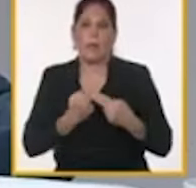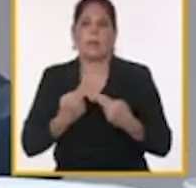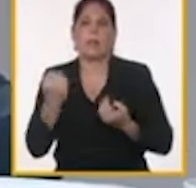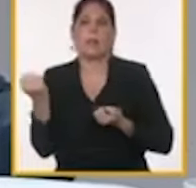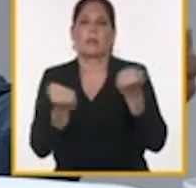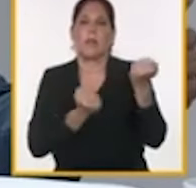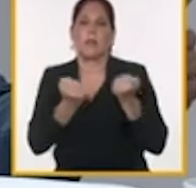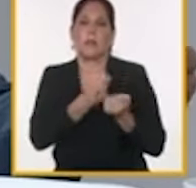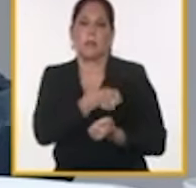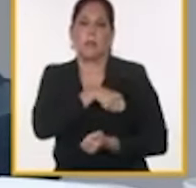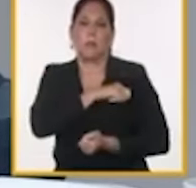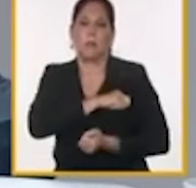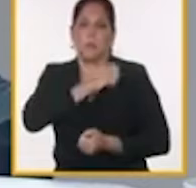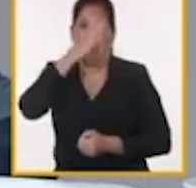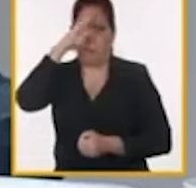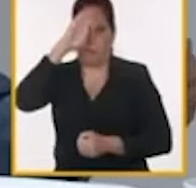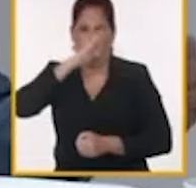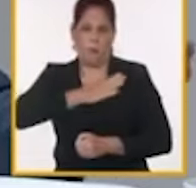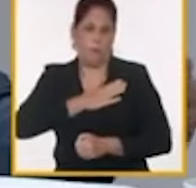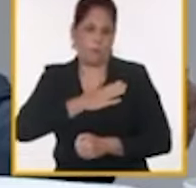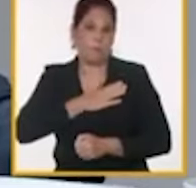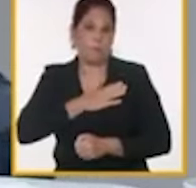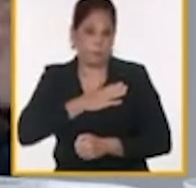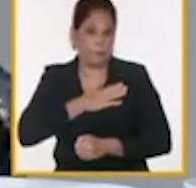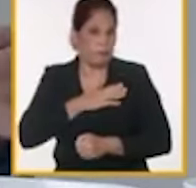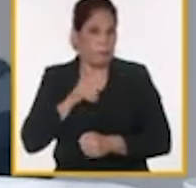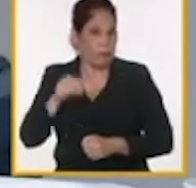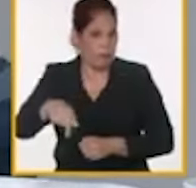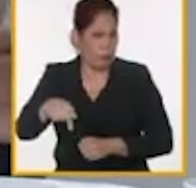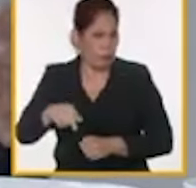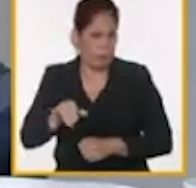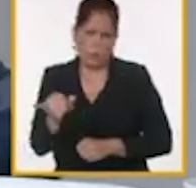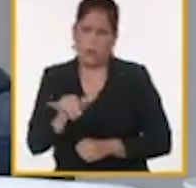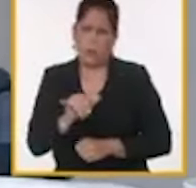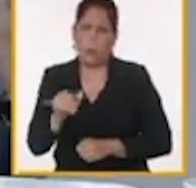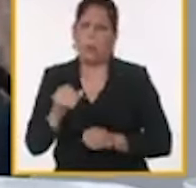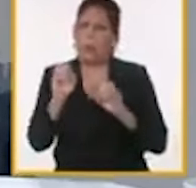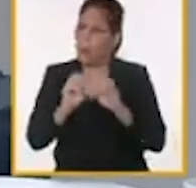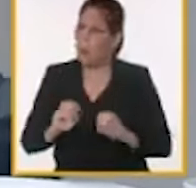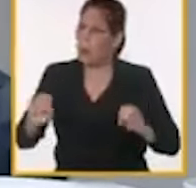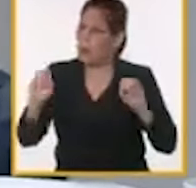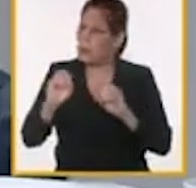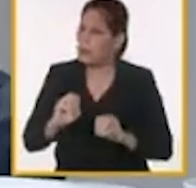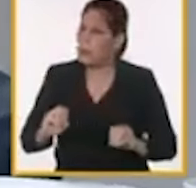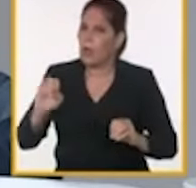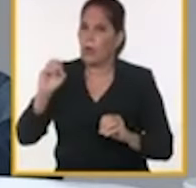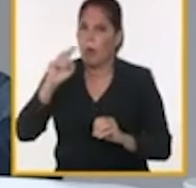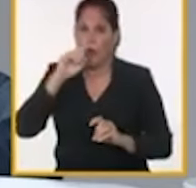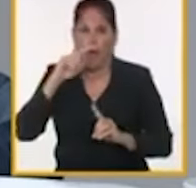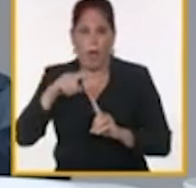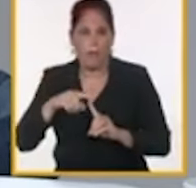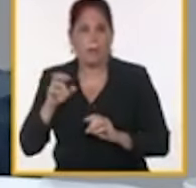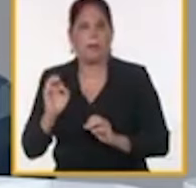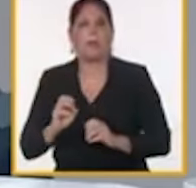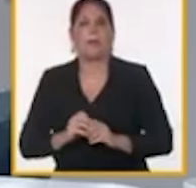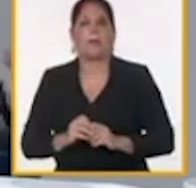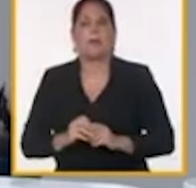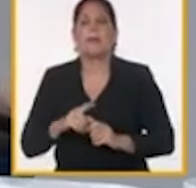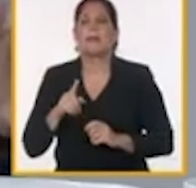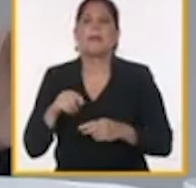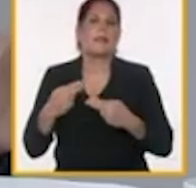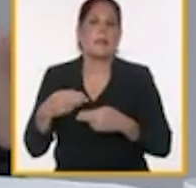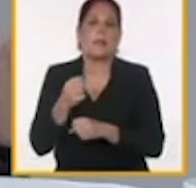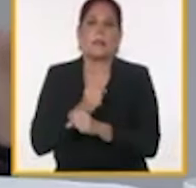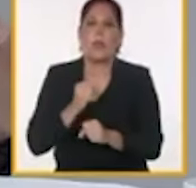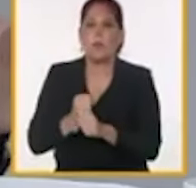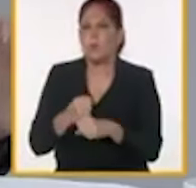transporte público del país. Entonces, en esta actualización también se reorganizan esos tributos, se utilizan